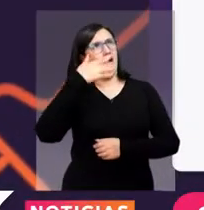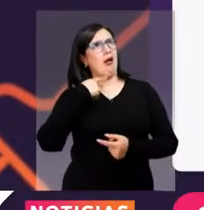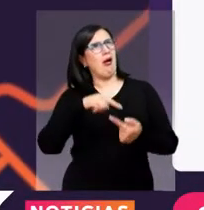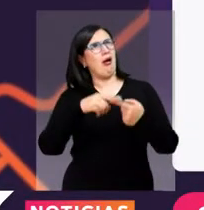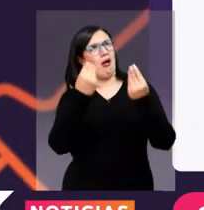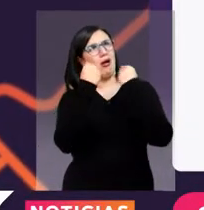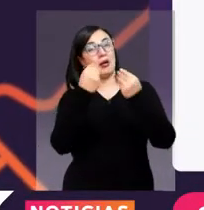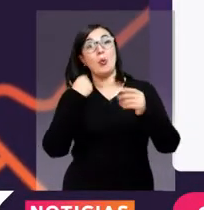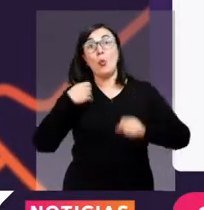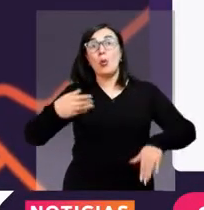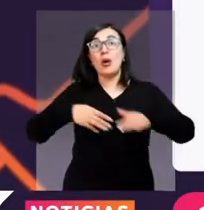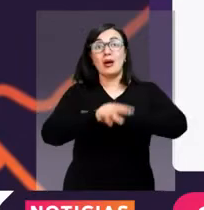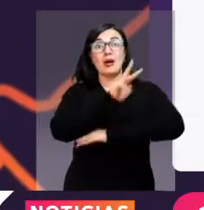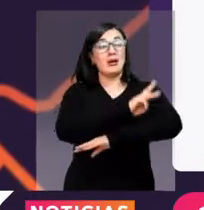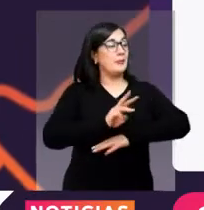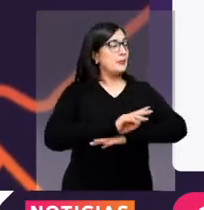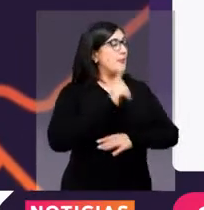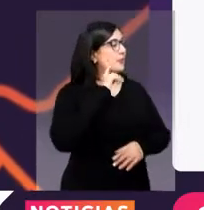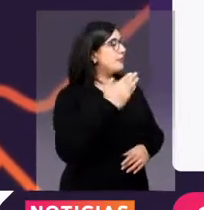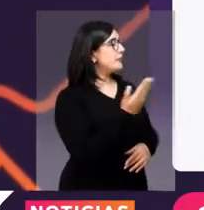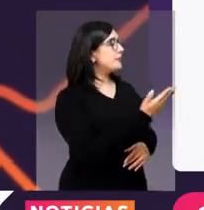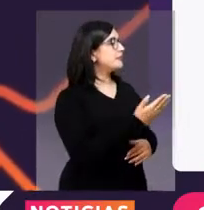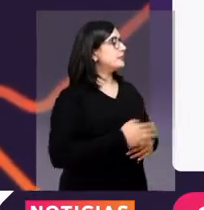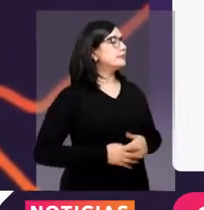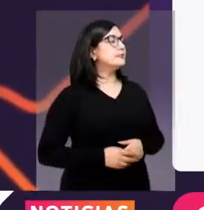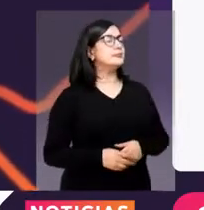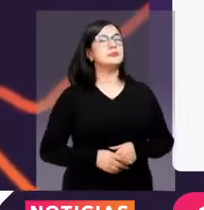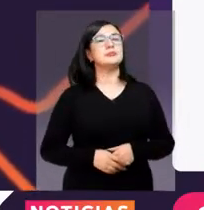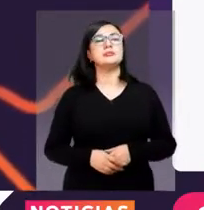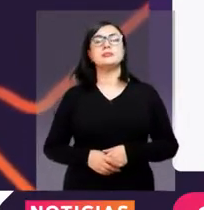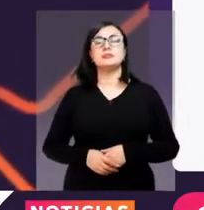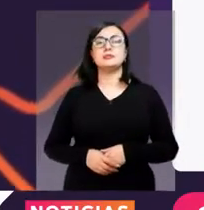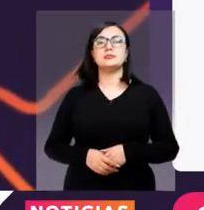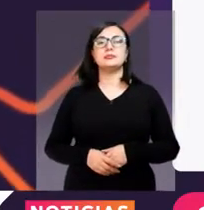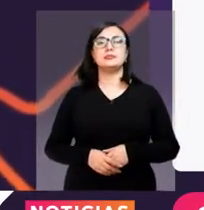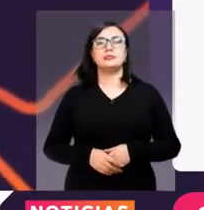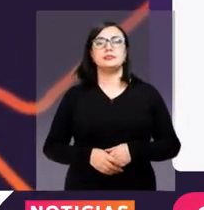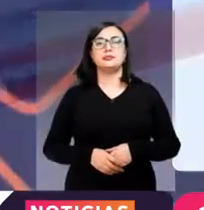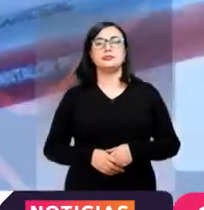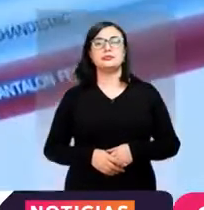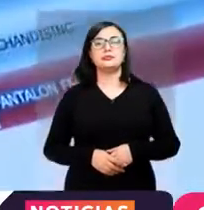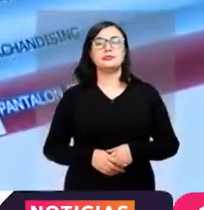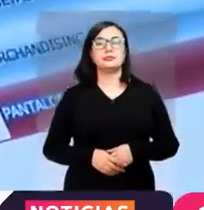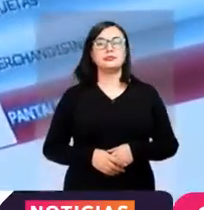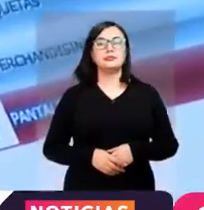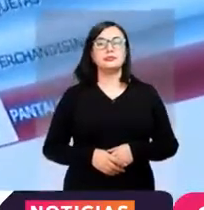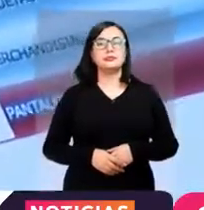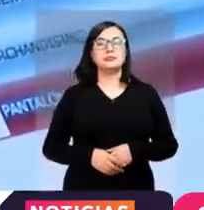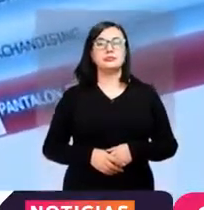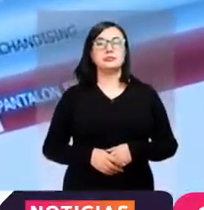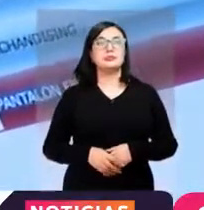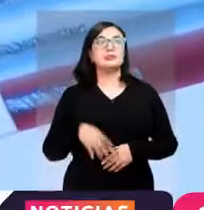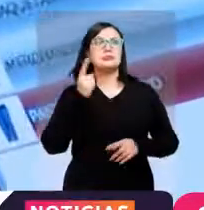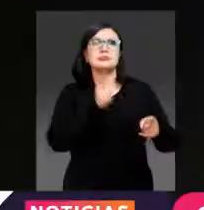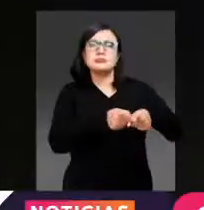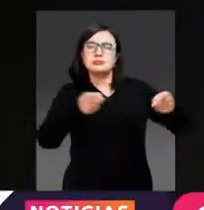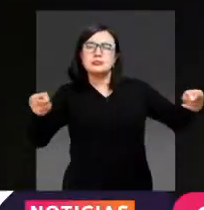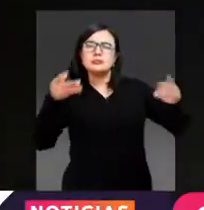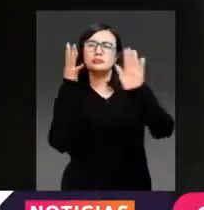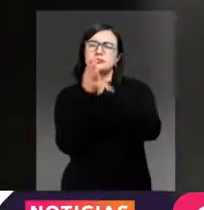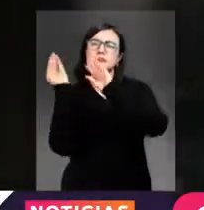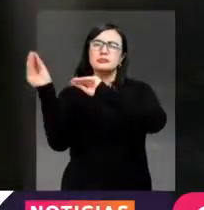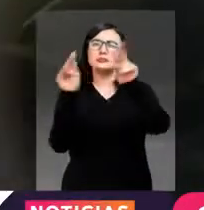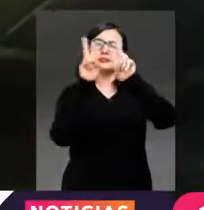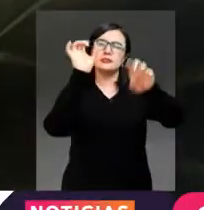.ccb.org.co.com slash transformación digital, donde encontrarán capacitaciones virtuales gratuitas